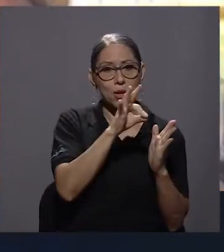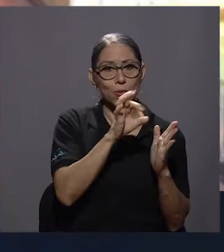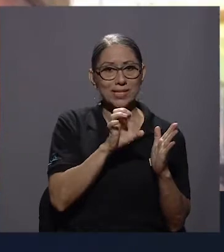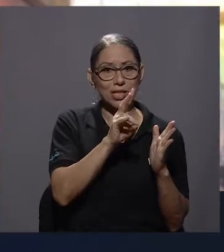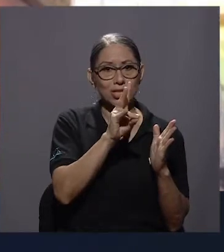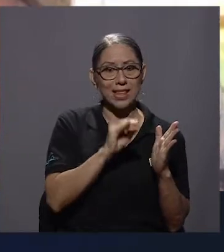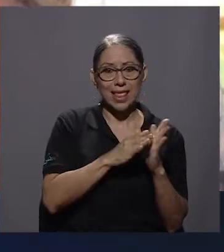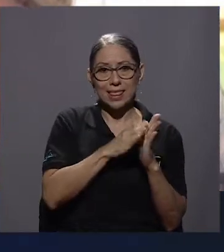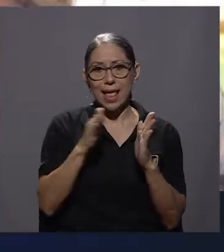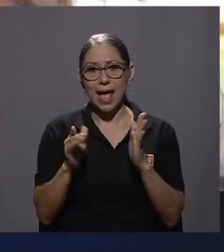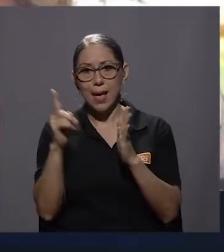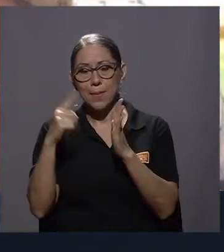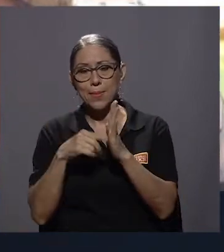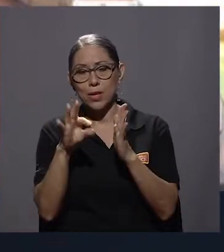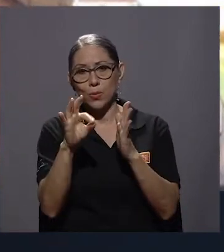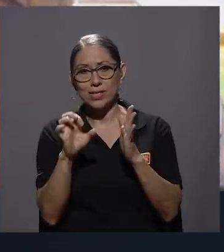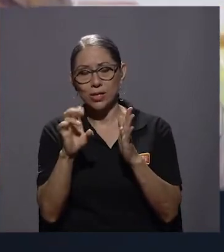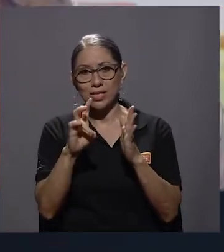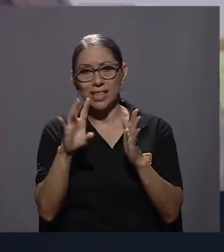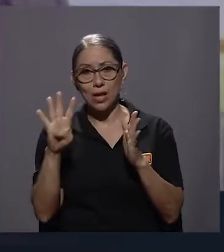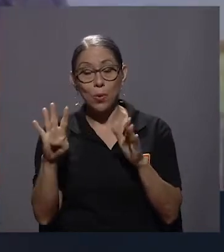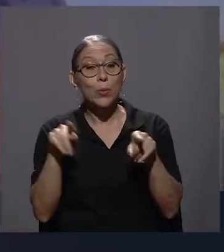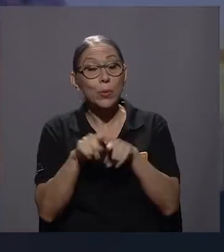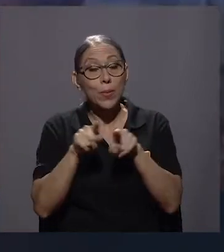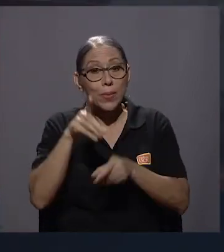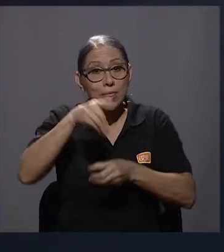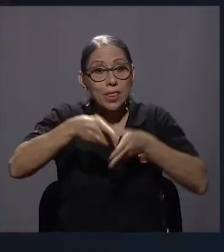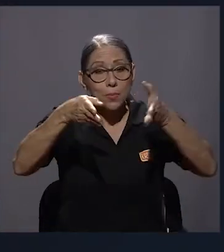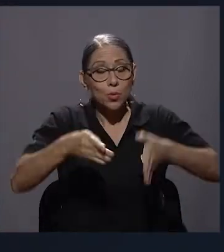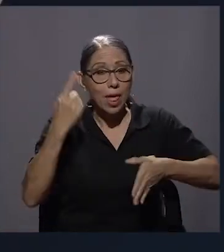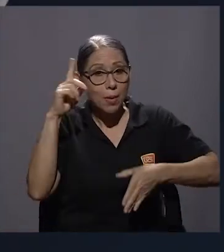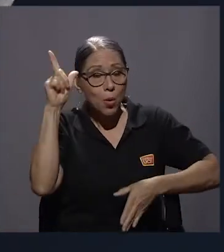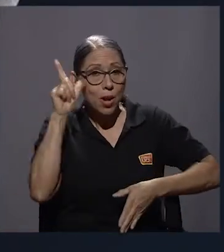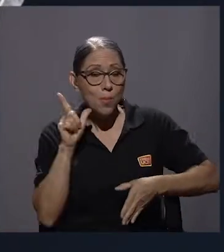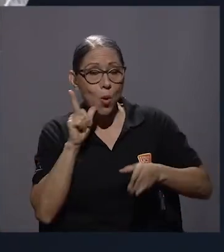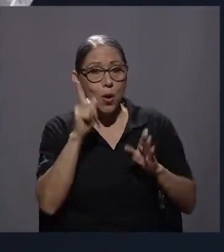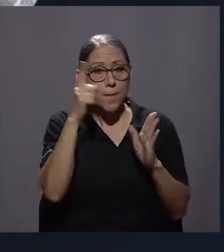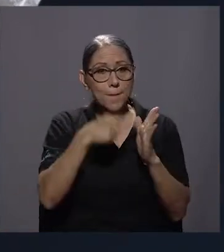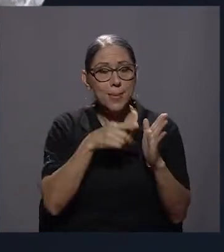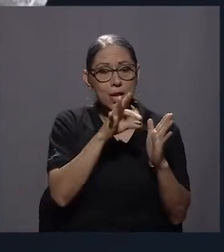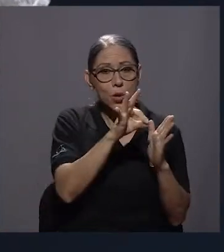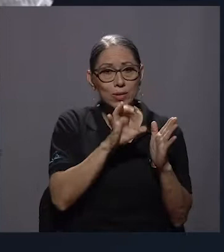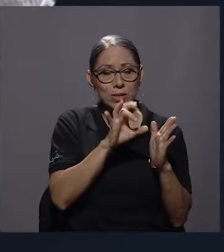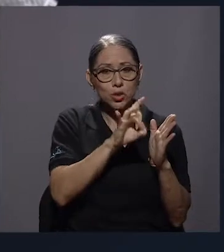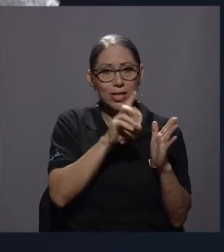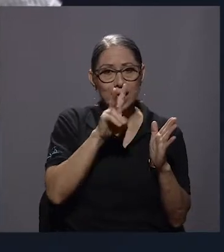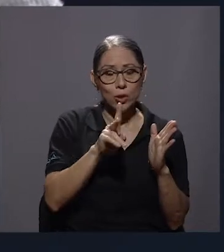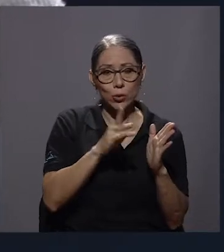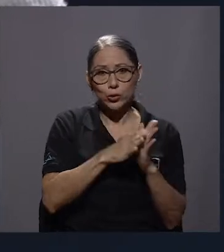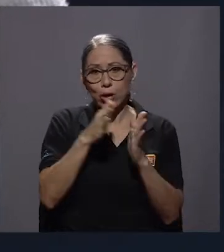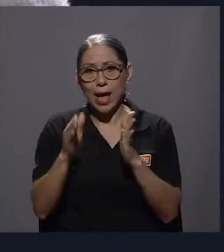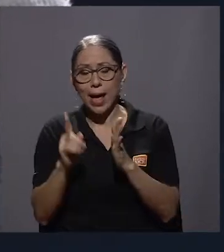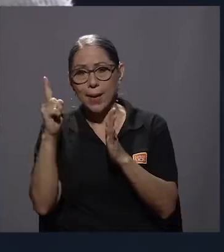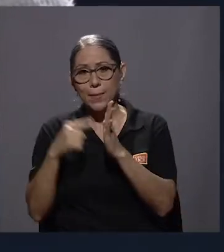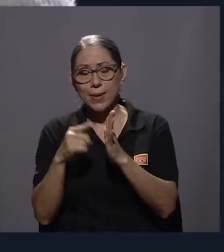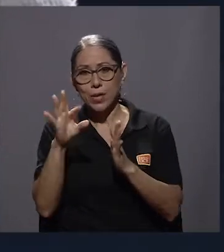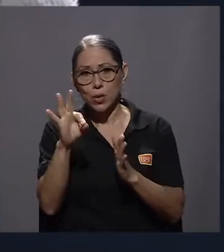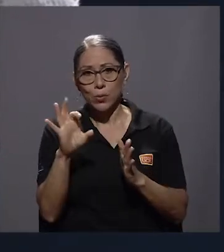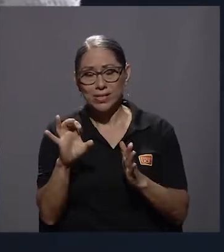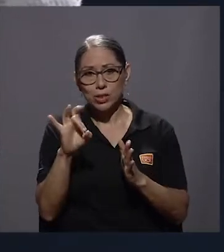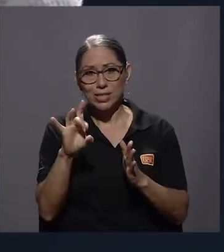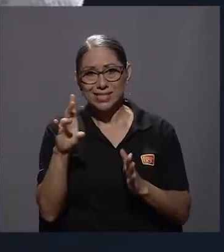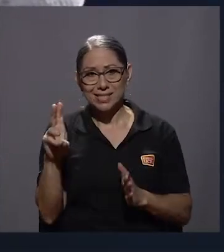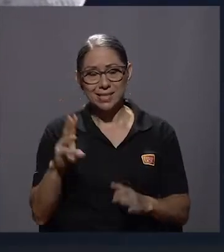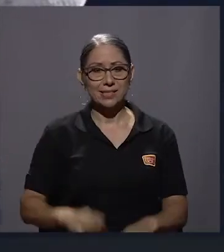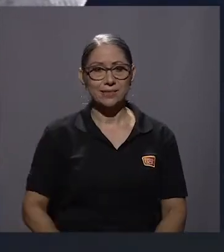-1974 y de diputada por la provincia de Limón de 1982 a 1986.